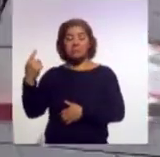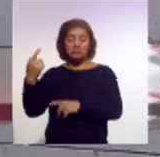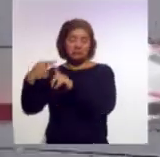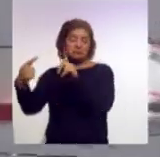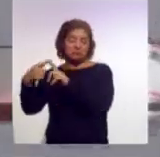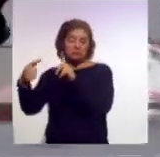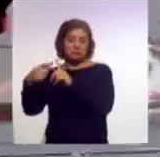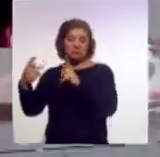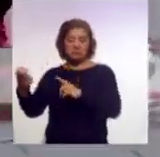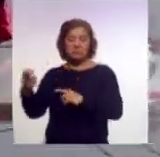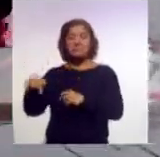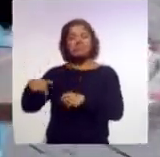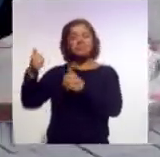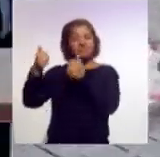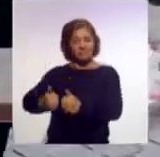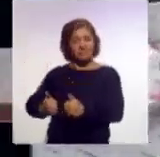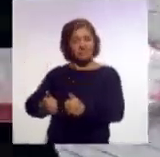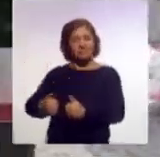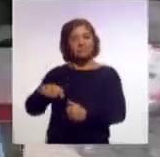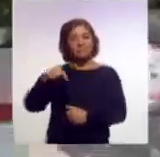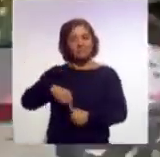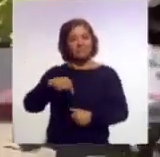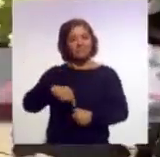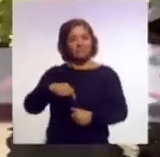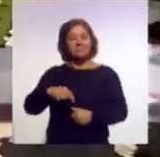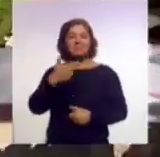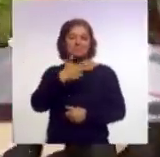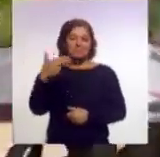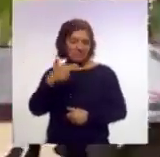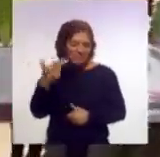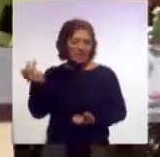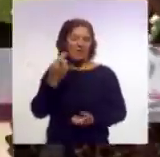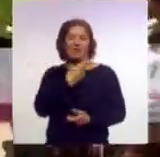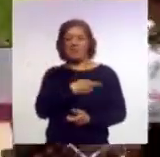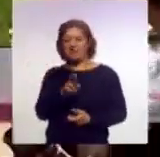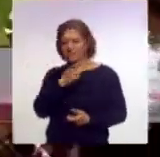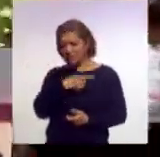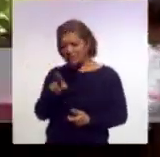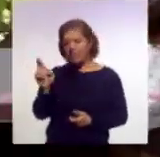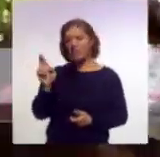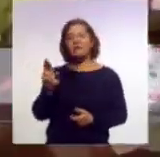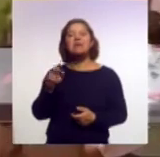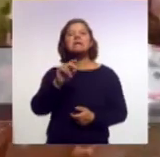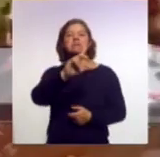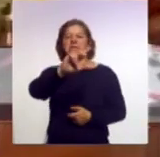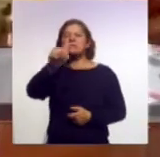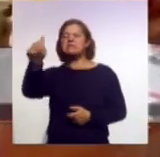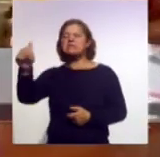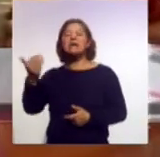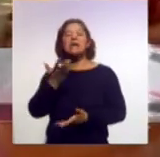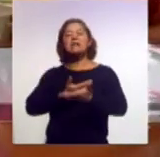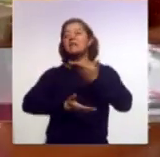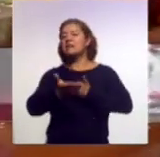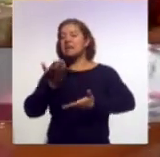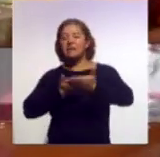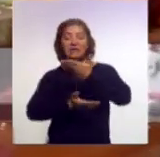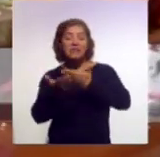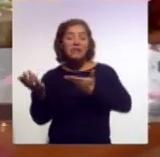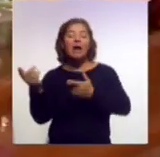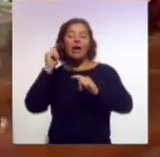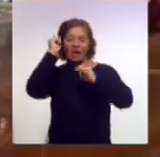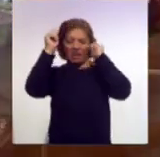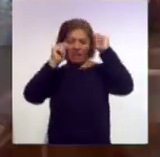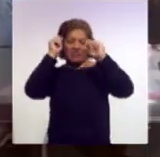que se quedaron en el gasto de los hoteles, de los restaurantes, de algunos otros servicios que los turistas